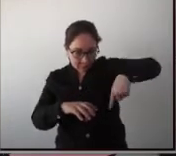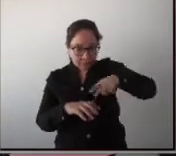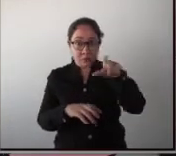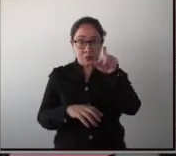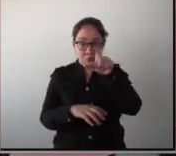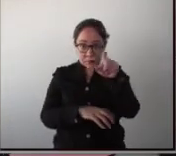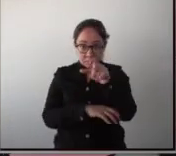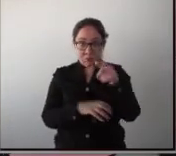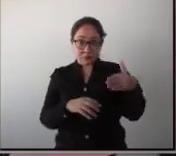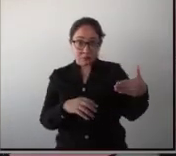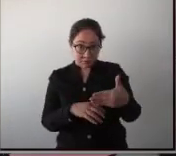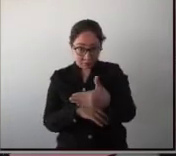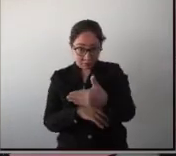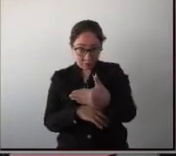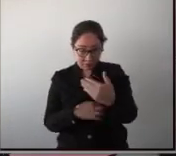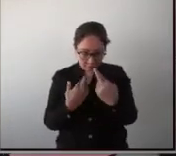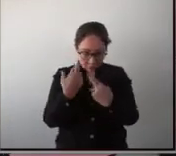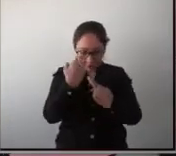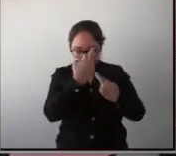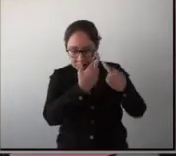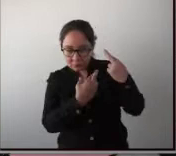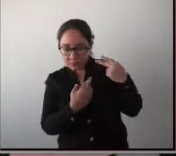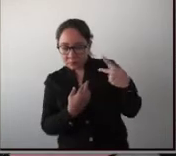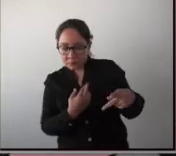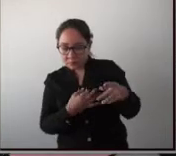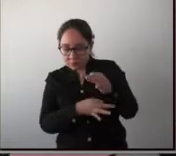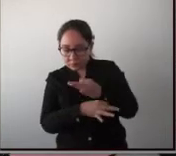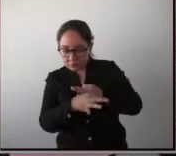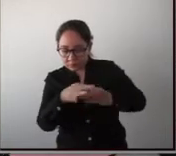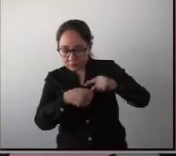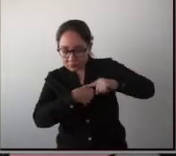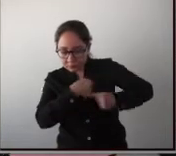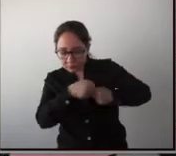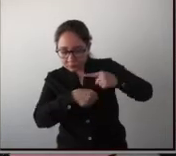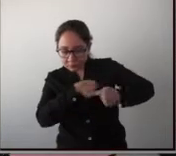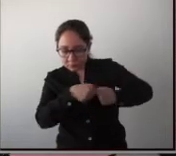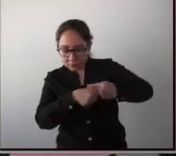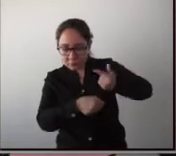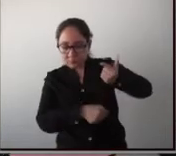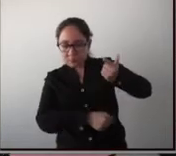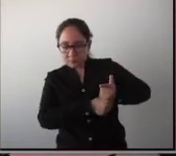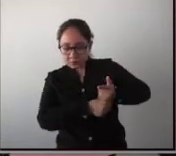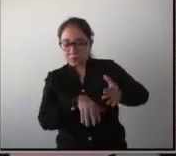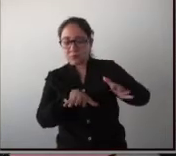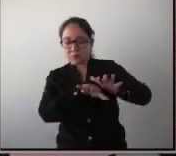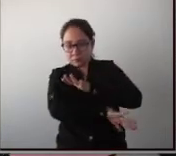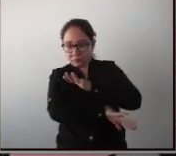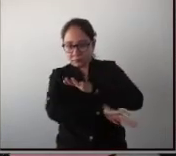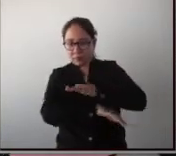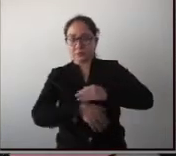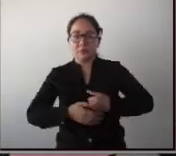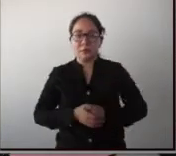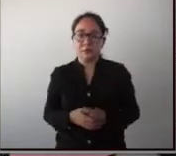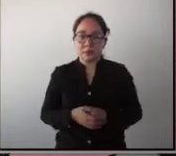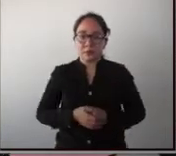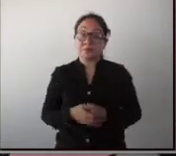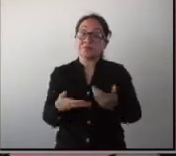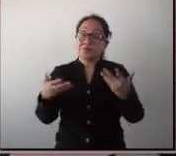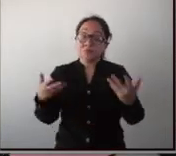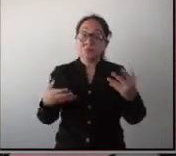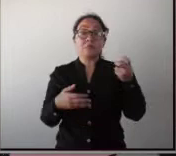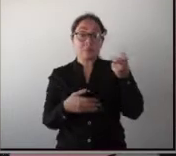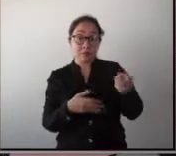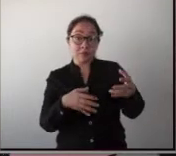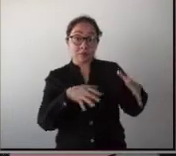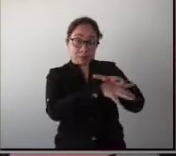ya le hacemos un análisis celular o molecular, vemos que efectivamente sí hay cambios. Y podemos decir que estos